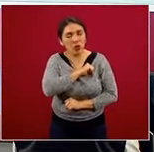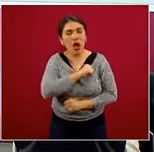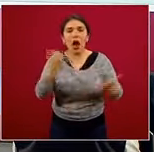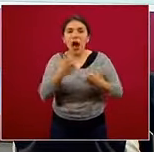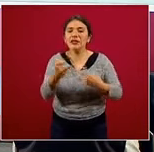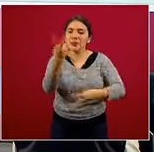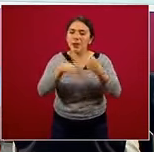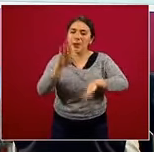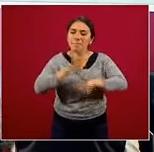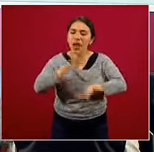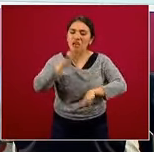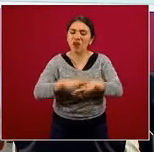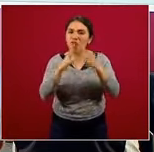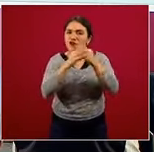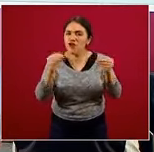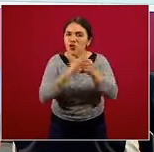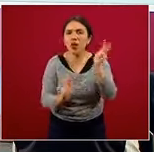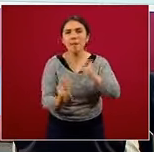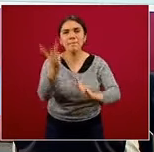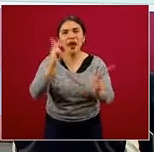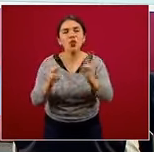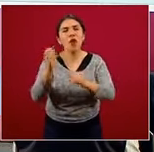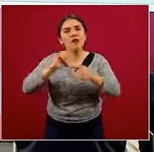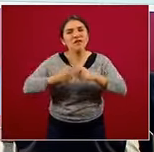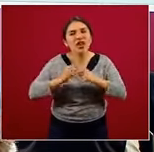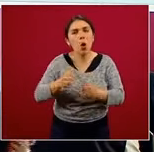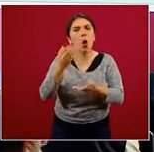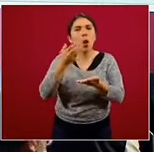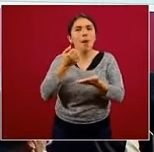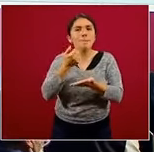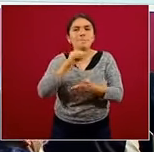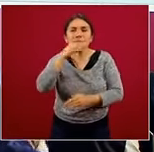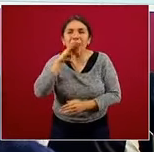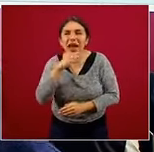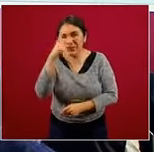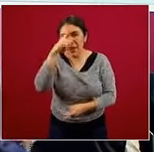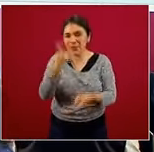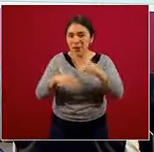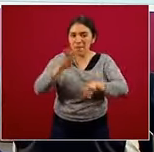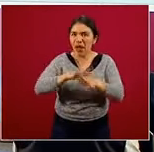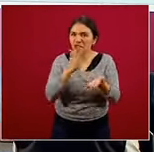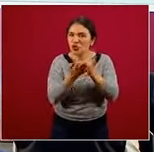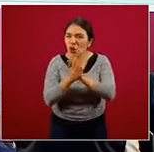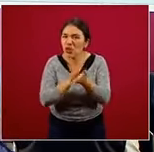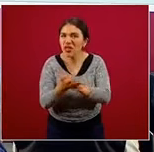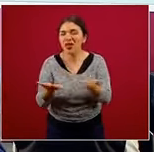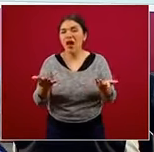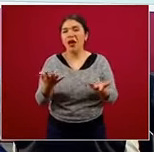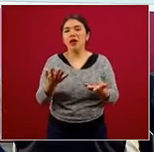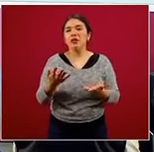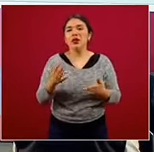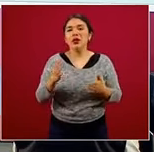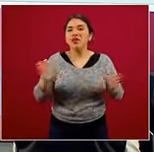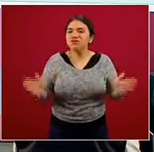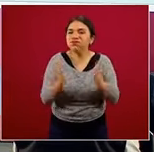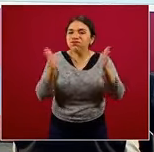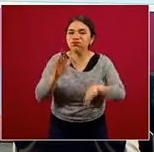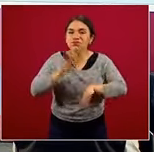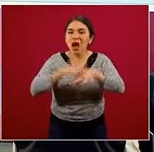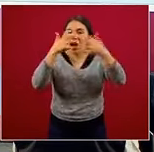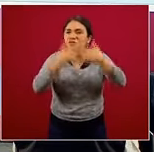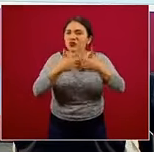Producir frutas, verduras, frijol, maíz para hacer tortilla en grano entero. Fomentar el